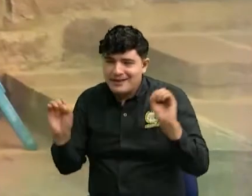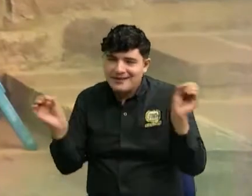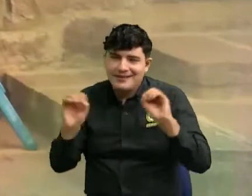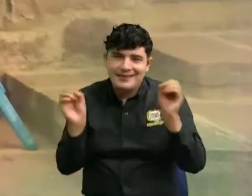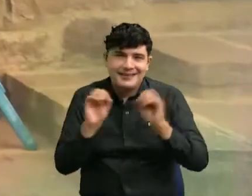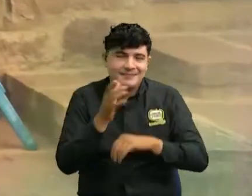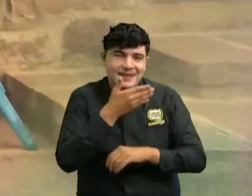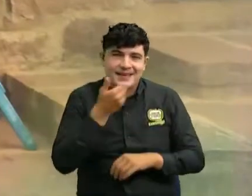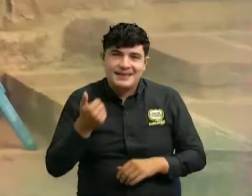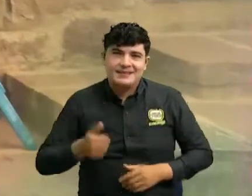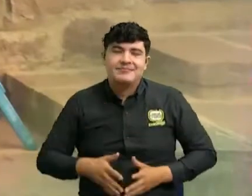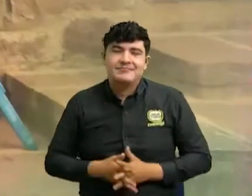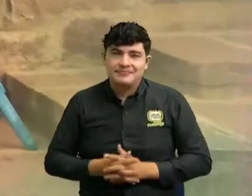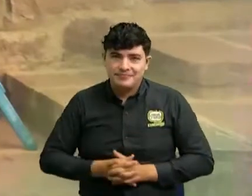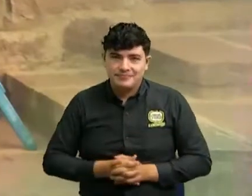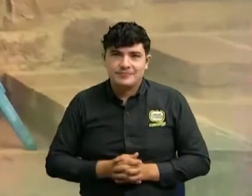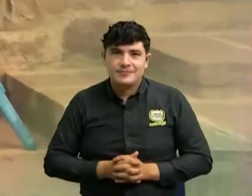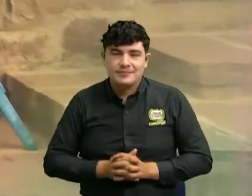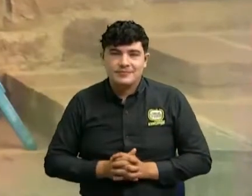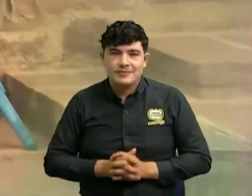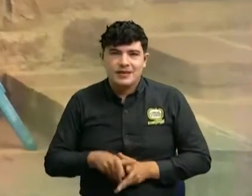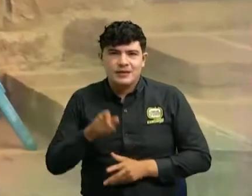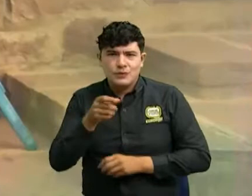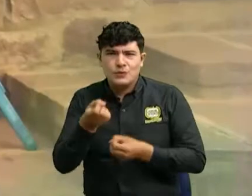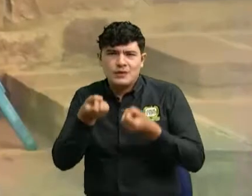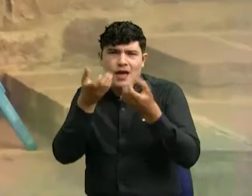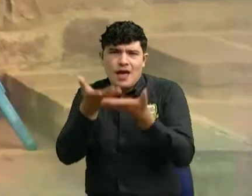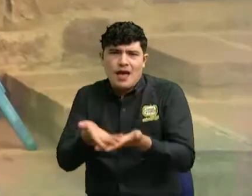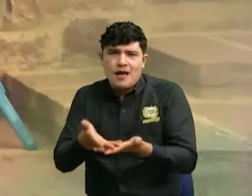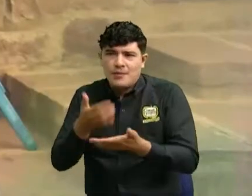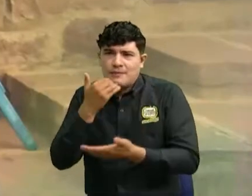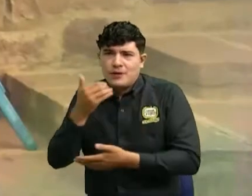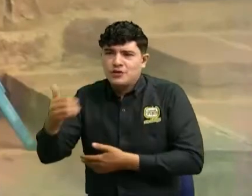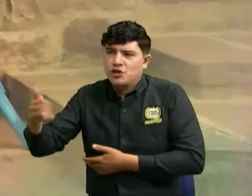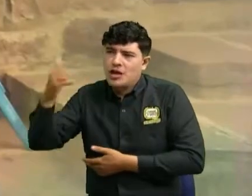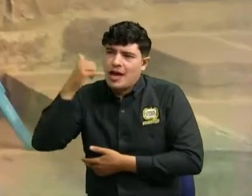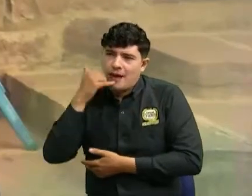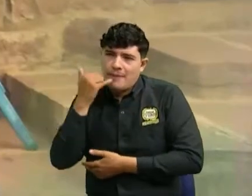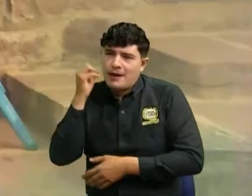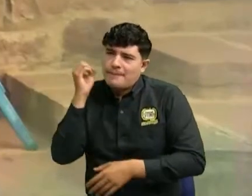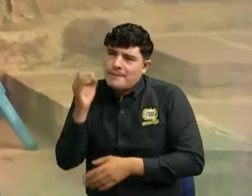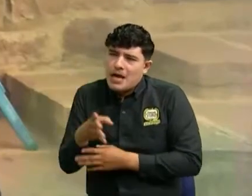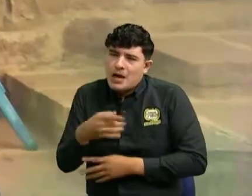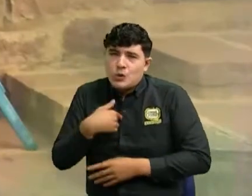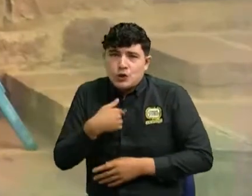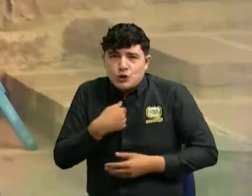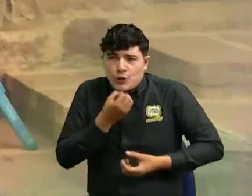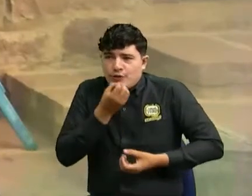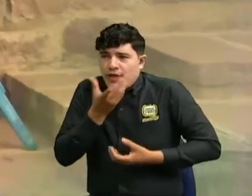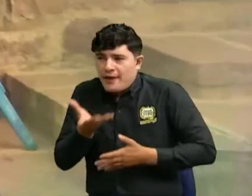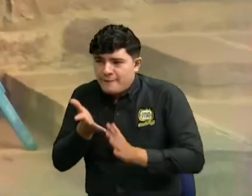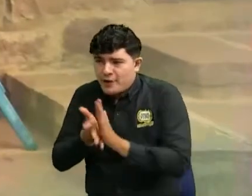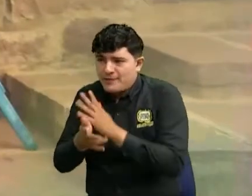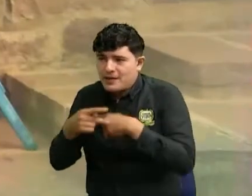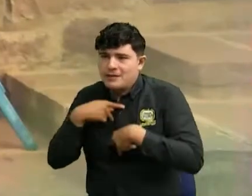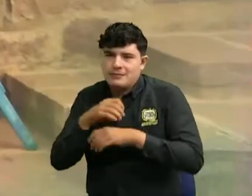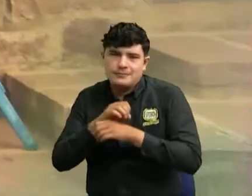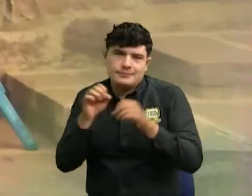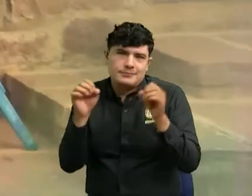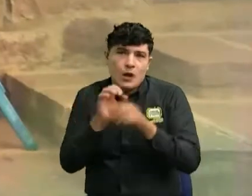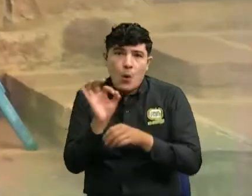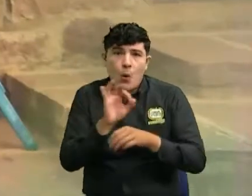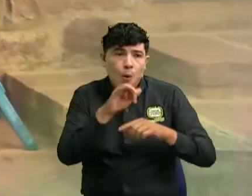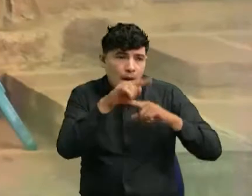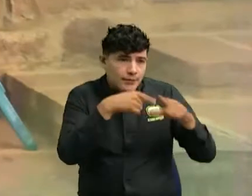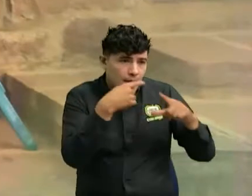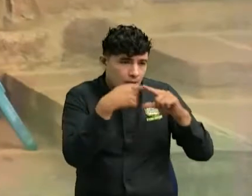no dar información la pueden llamar del banco decirle mire del banco no lo haga y tampoco cuando le lleguen correos